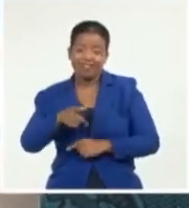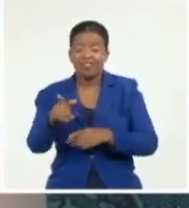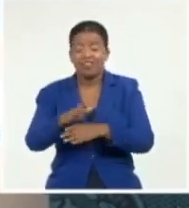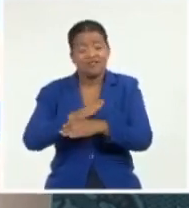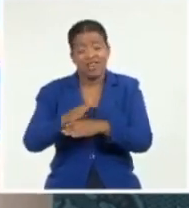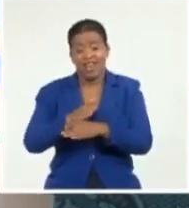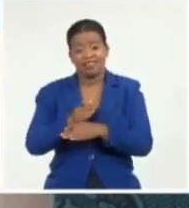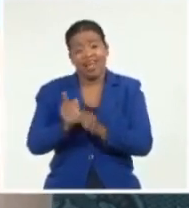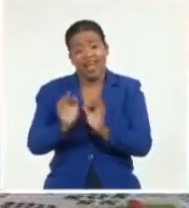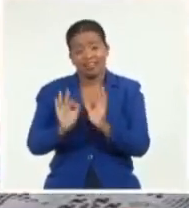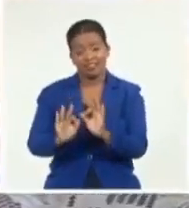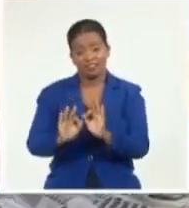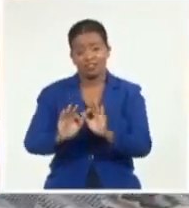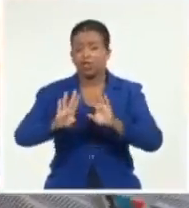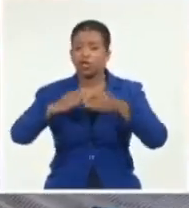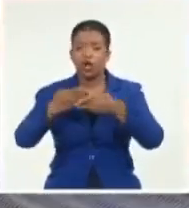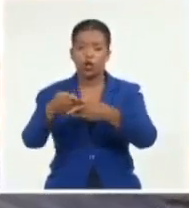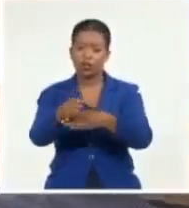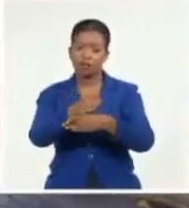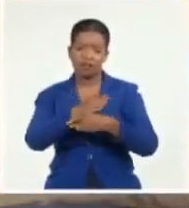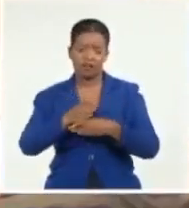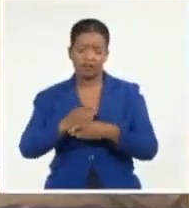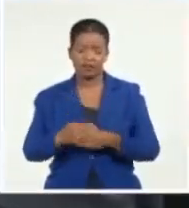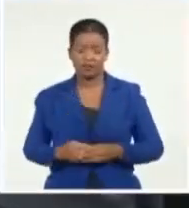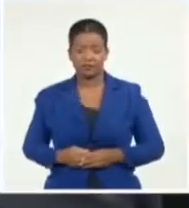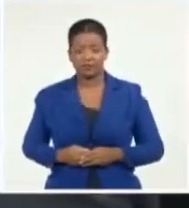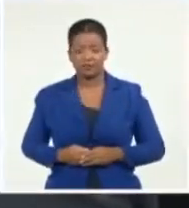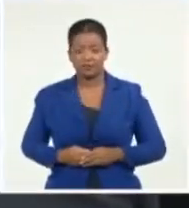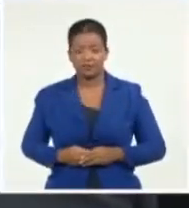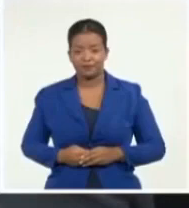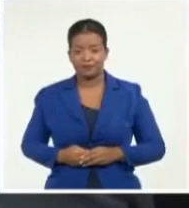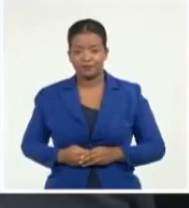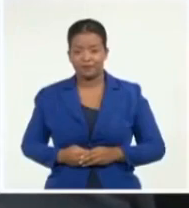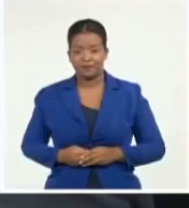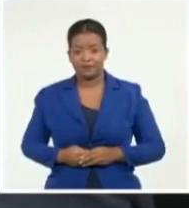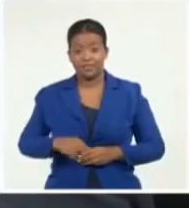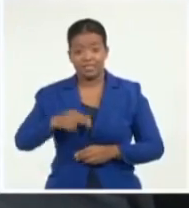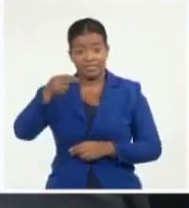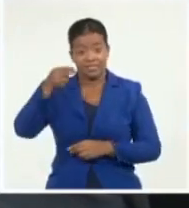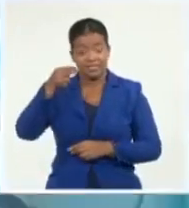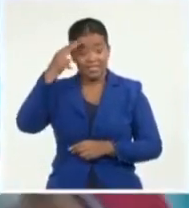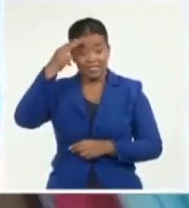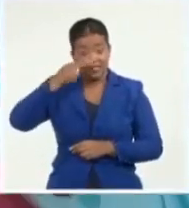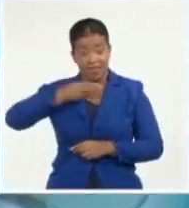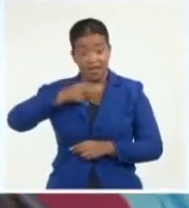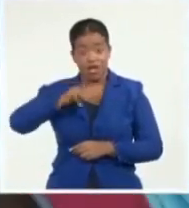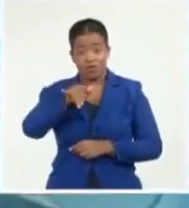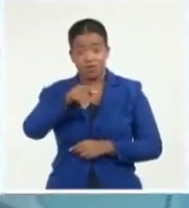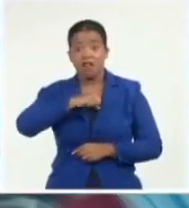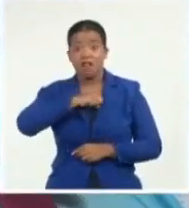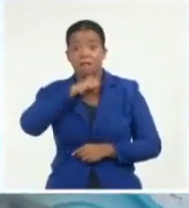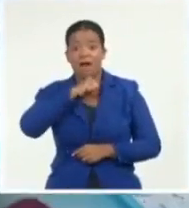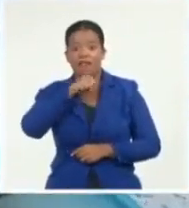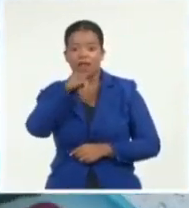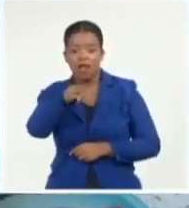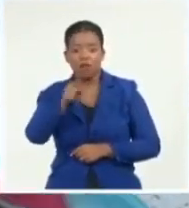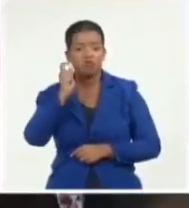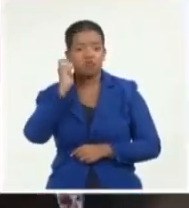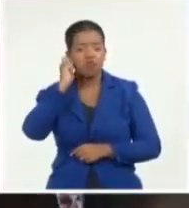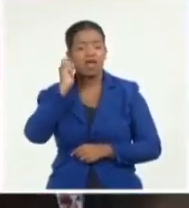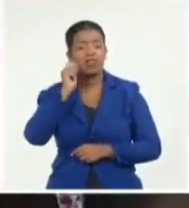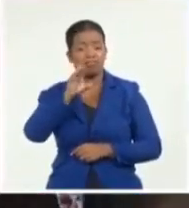porque todos somos diferentes. Estas dos mujeres coinciden en que el Código de las Familias es una norma